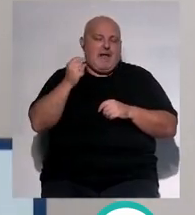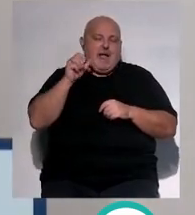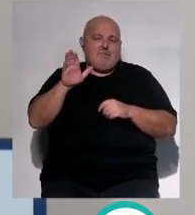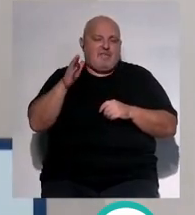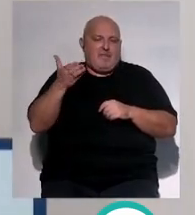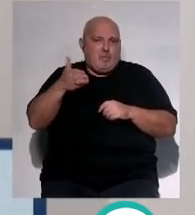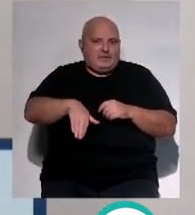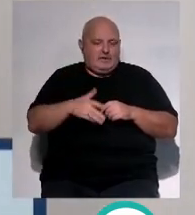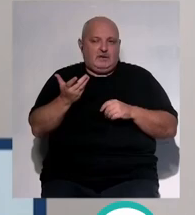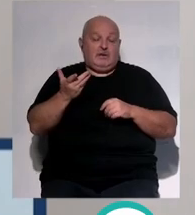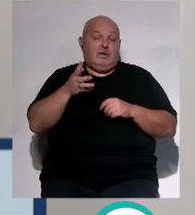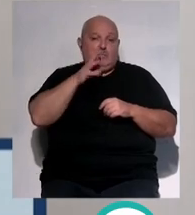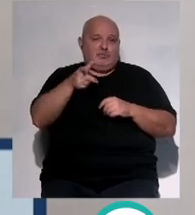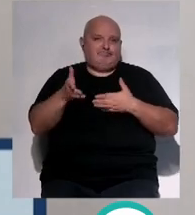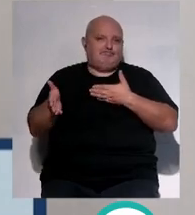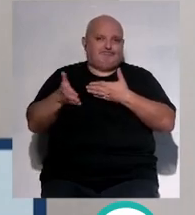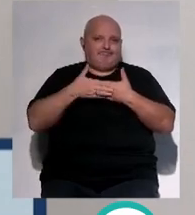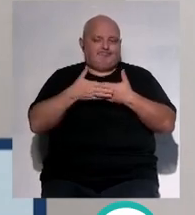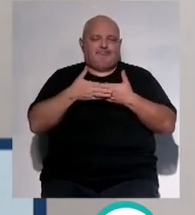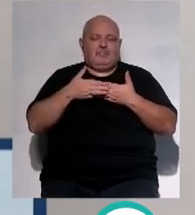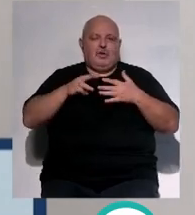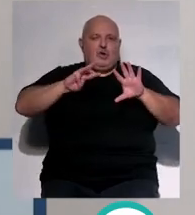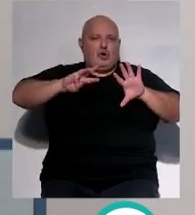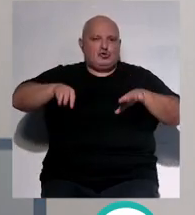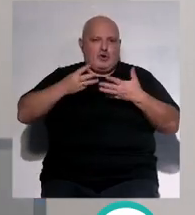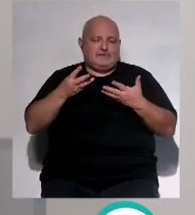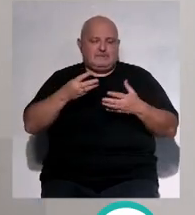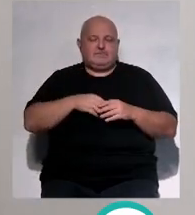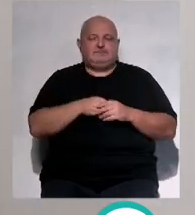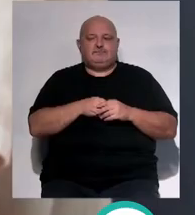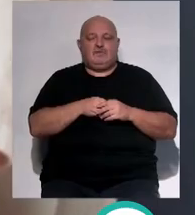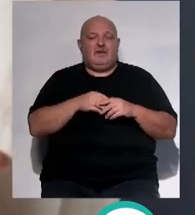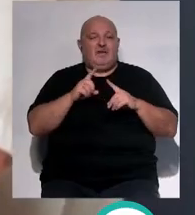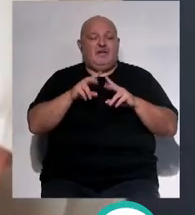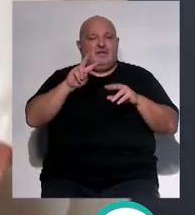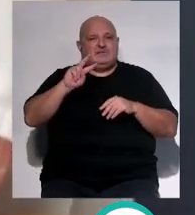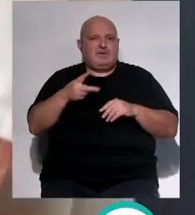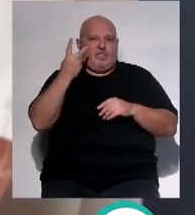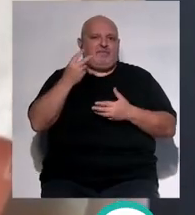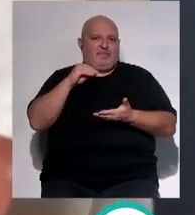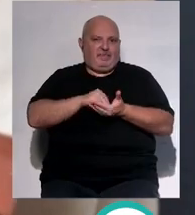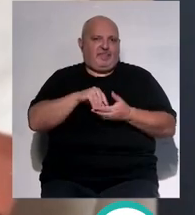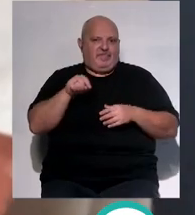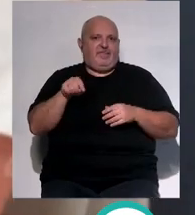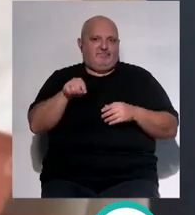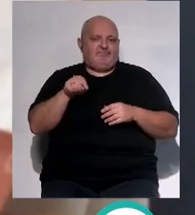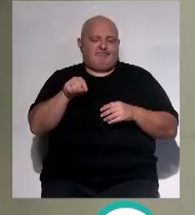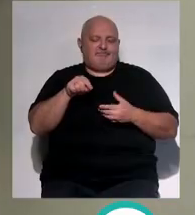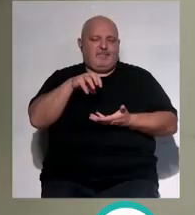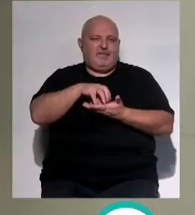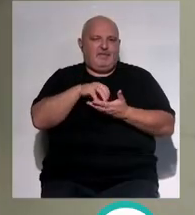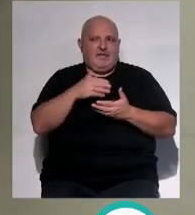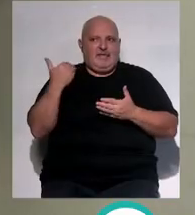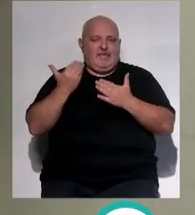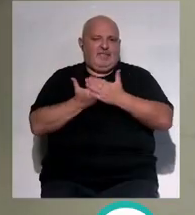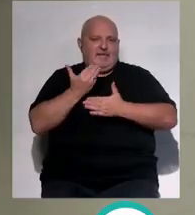tuvo que cerrarse el servicio de urgencias durante ocho horas se trata de la segunda agresión en este mismo centro de salud en